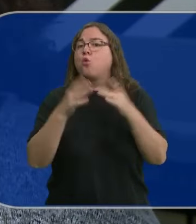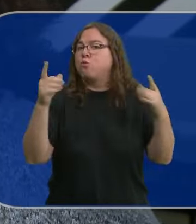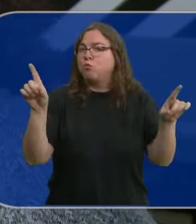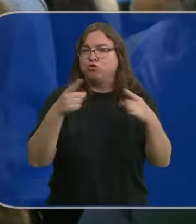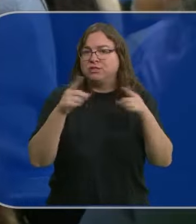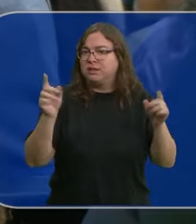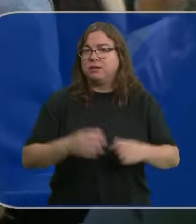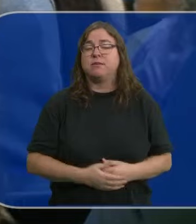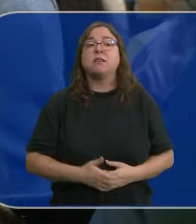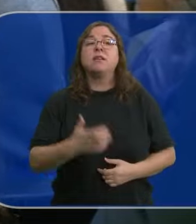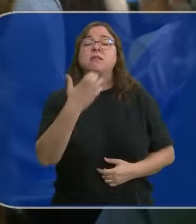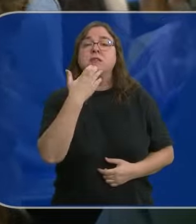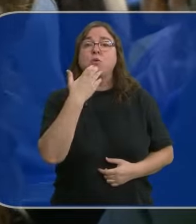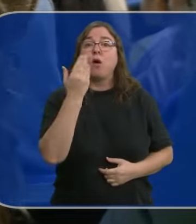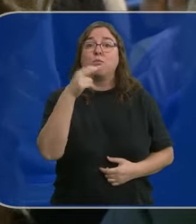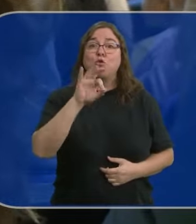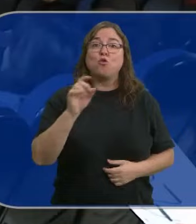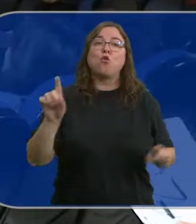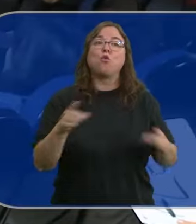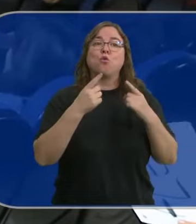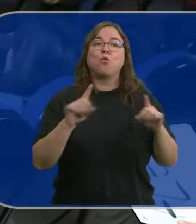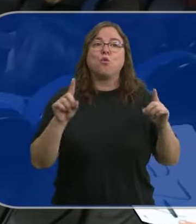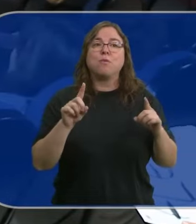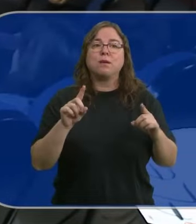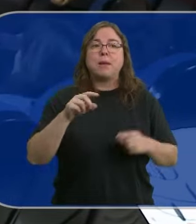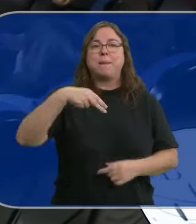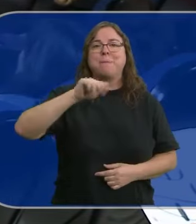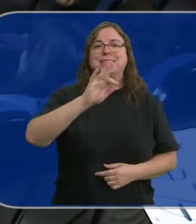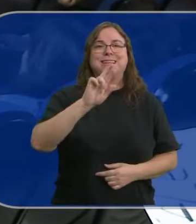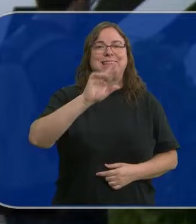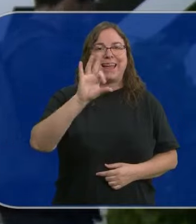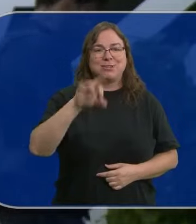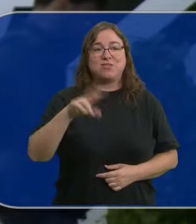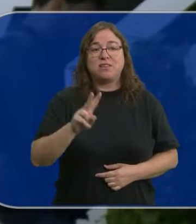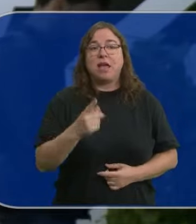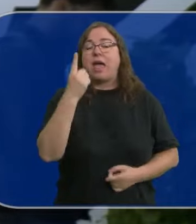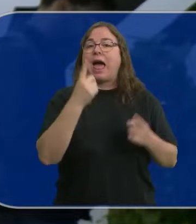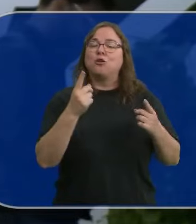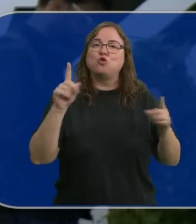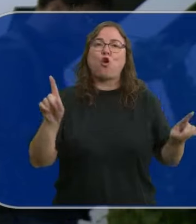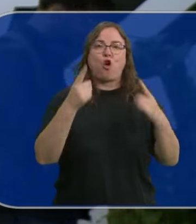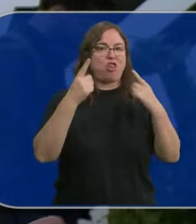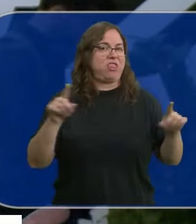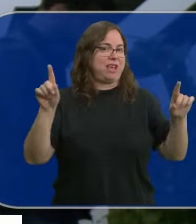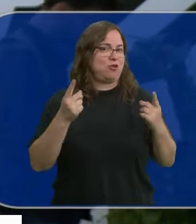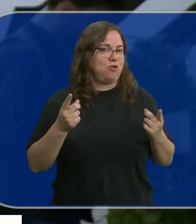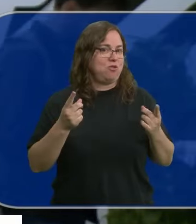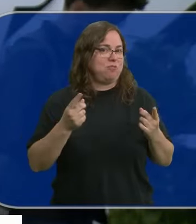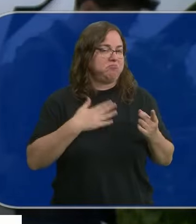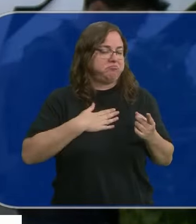musicales. Como Bruno, integrante del grupo musical Mesetarios de Valladolid. Hacer algunos conciertos de forma